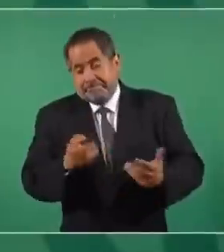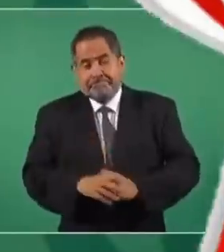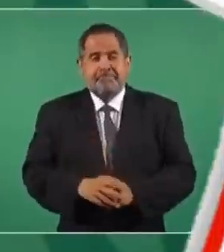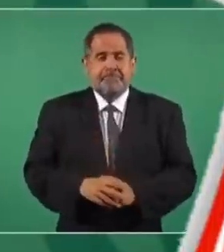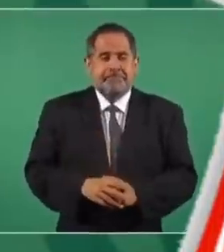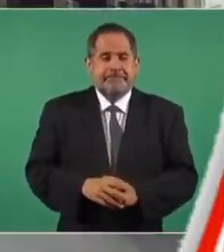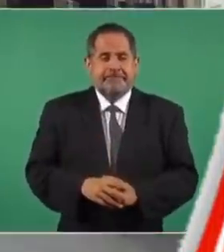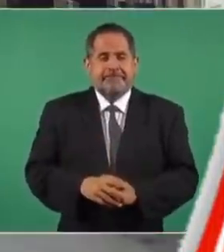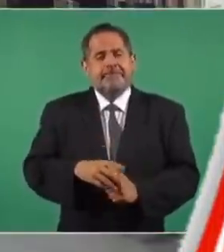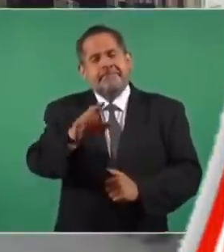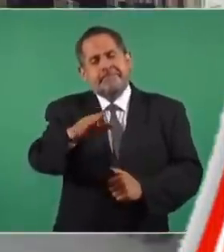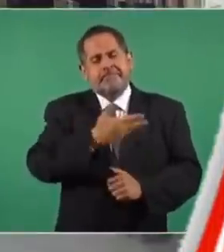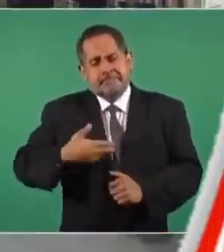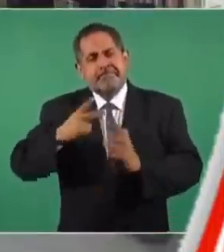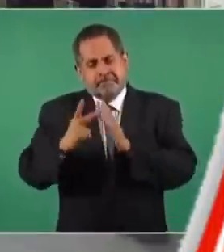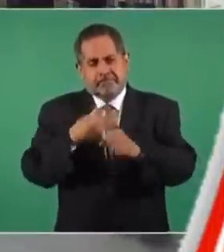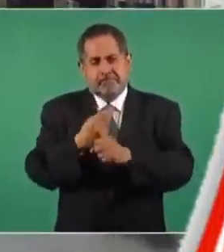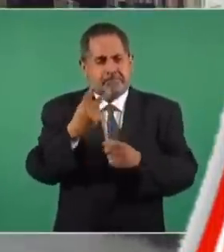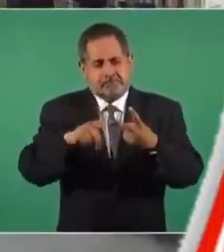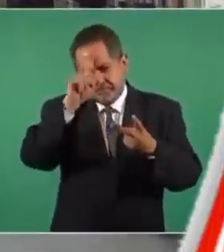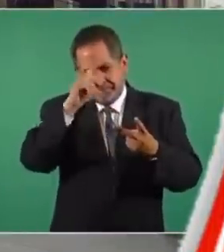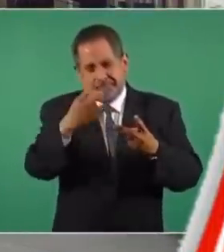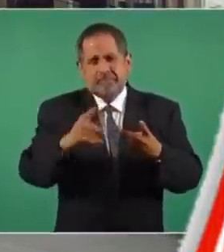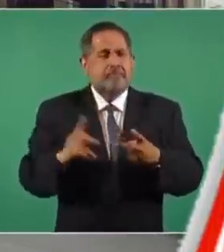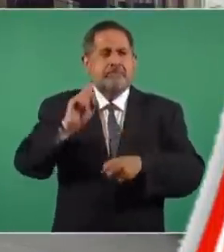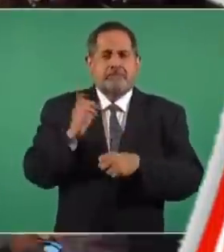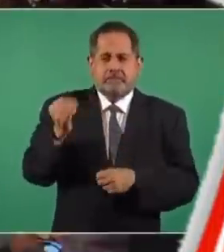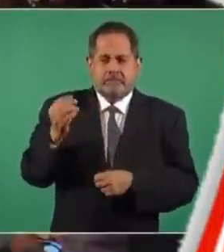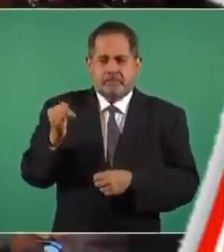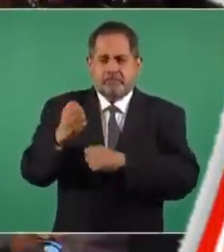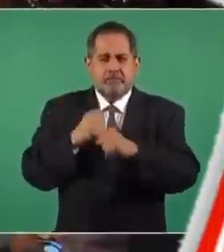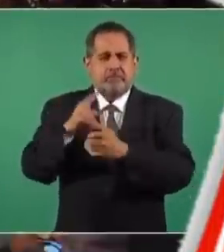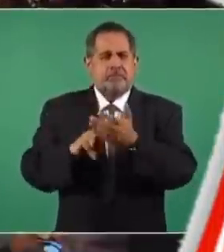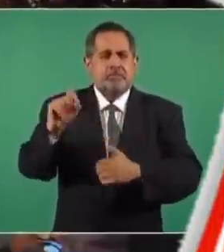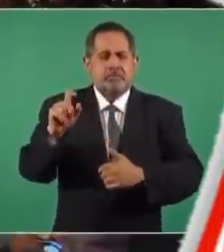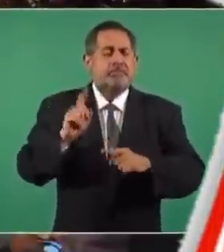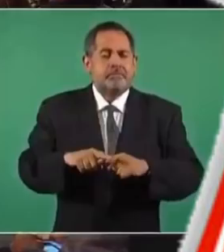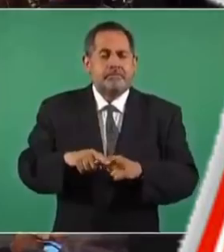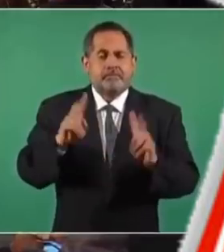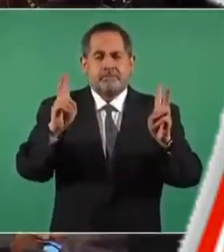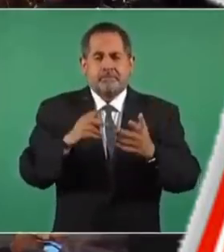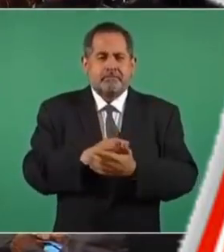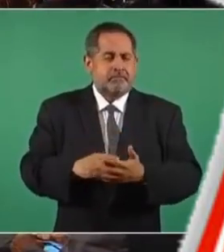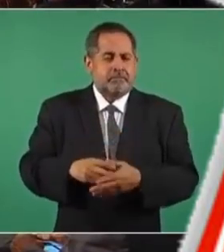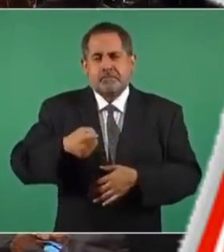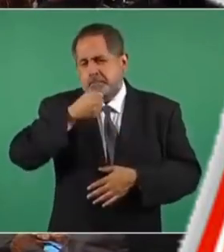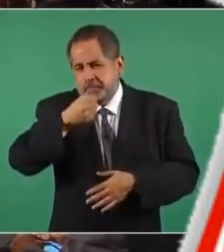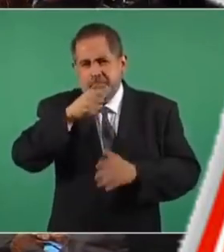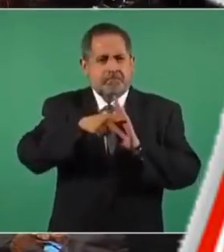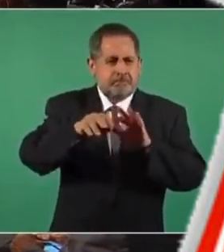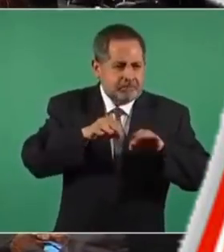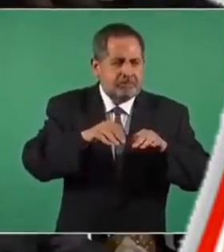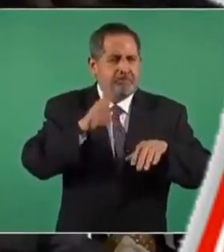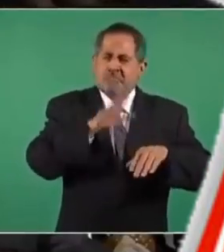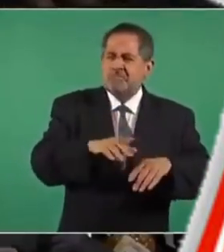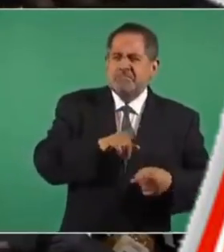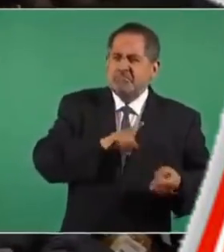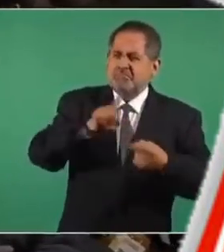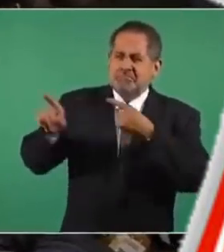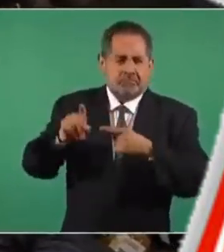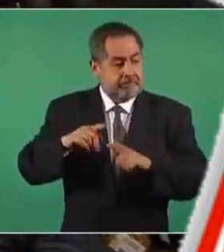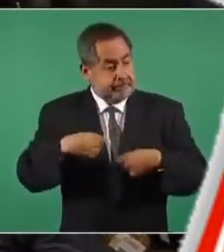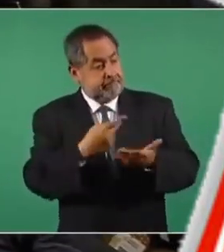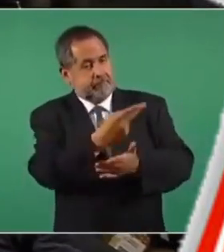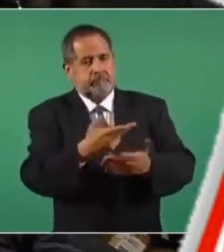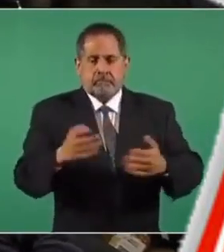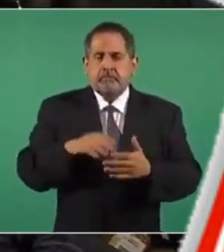Presidente, retomo la segunda sugerencia y la propuesta que usted hizo el 9 de junio del 2020 de crear el premio al conductor, locutor o periodista que más insulta. Existen hoy